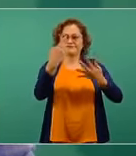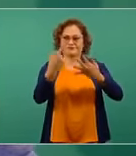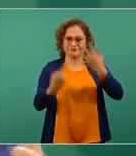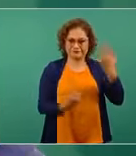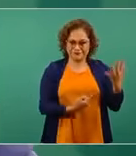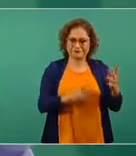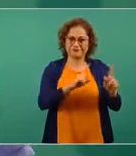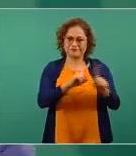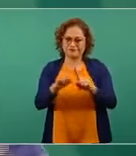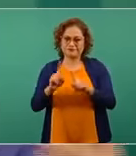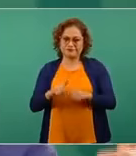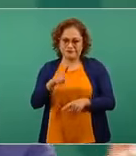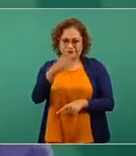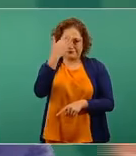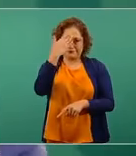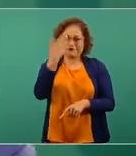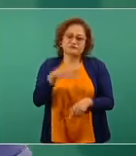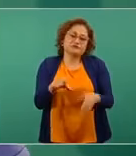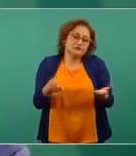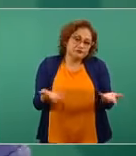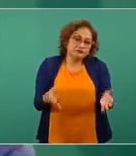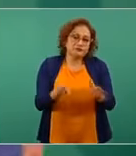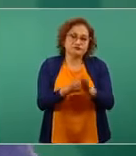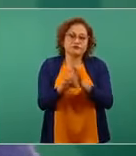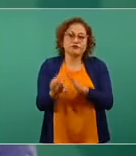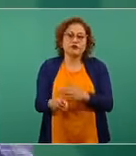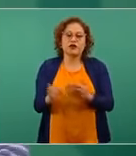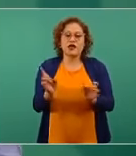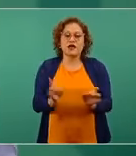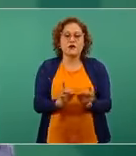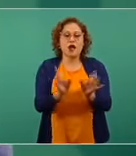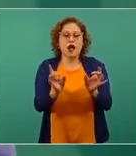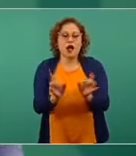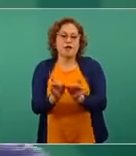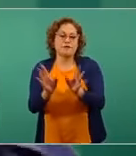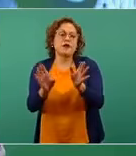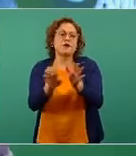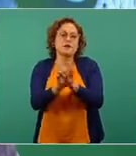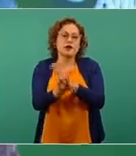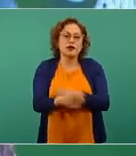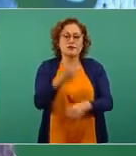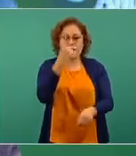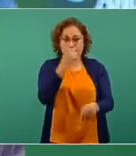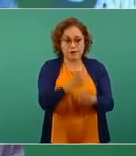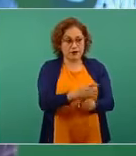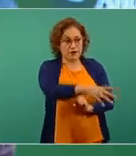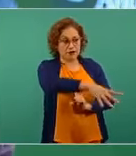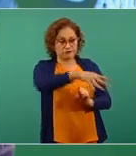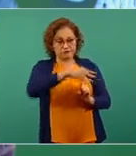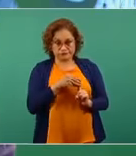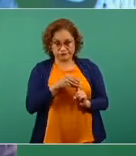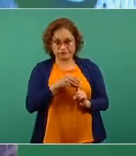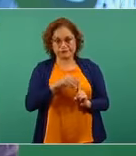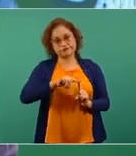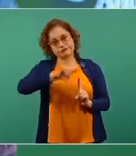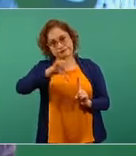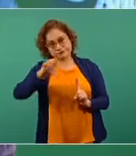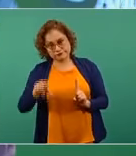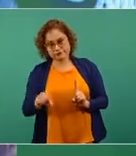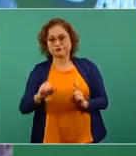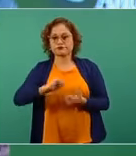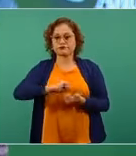etapa, si lo vemos como una cadena de eventos. Primero hay que infectarse, luego hay que tener la